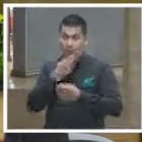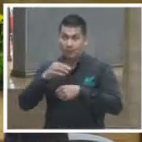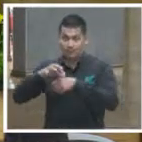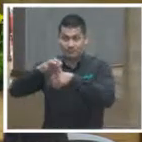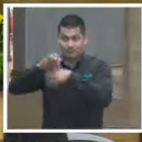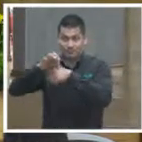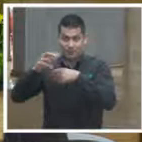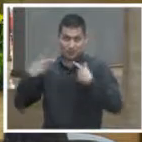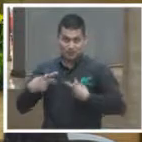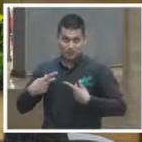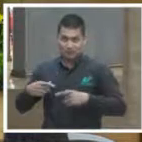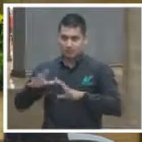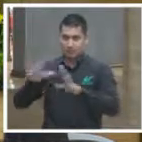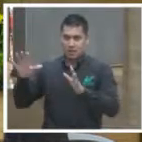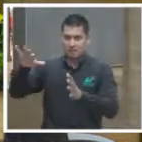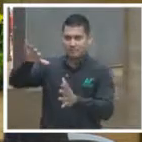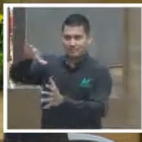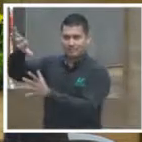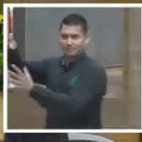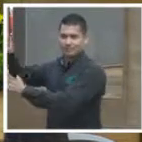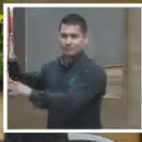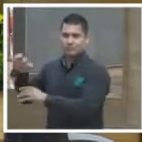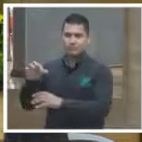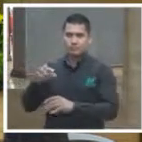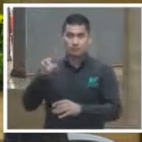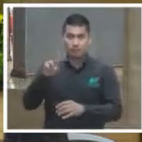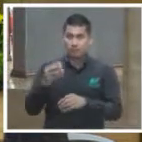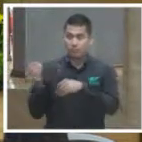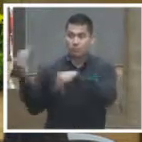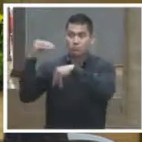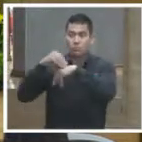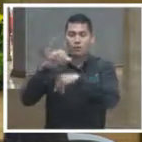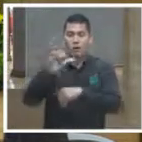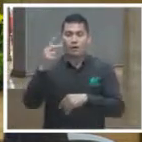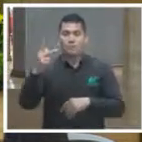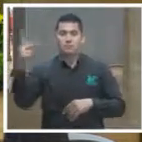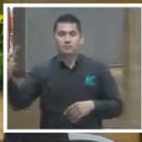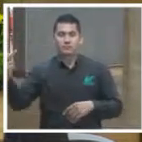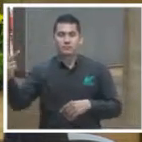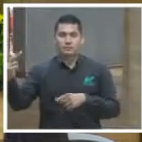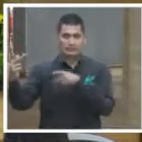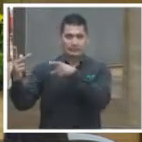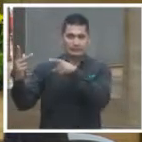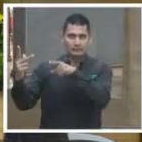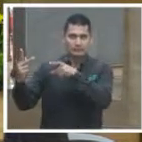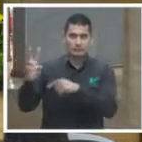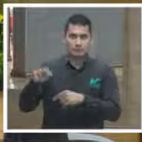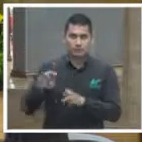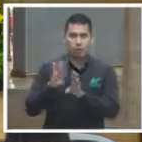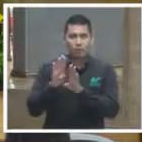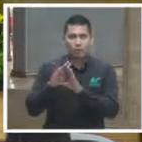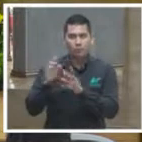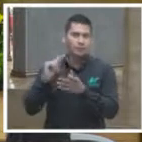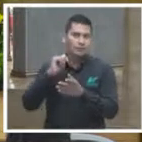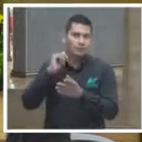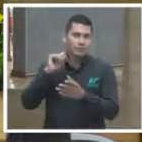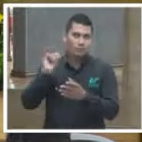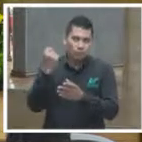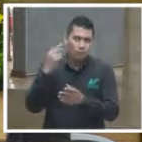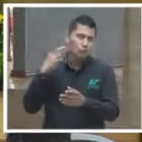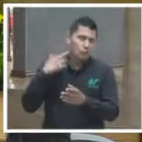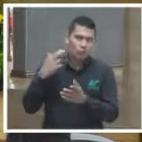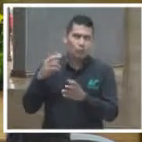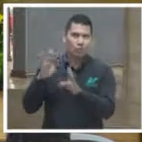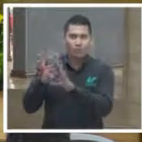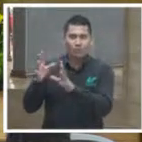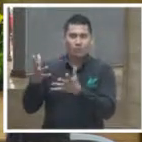una aplicación exactamente y aquí la pregunta creo